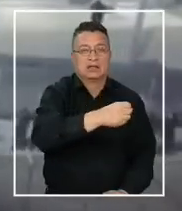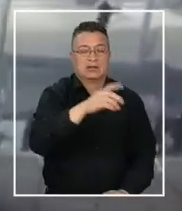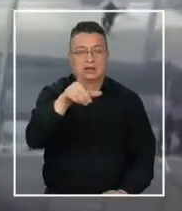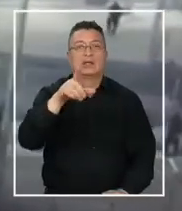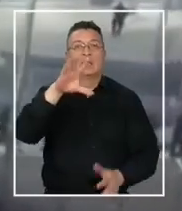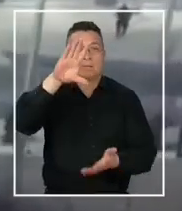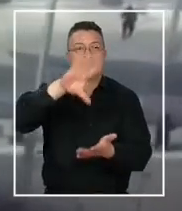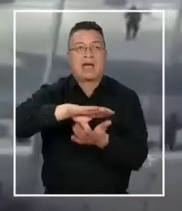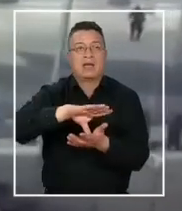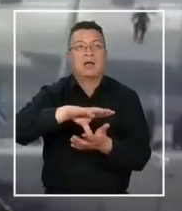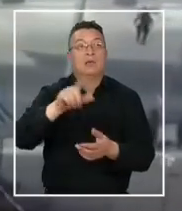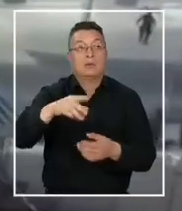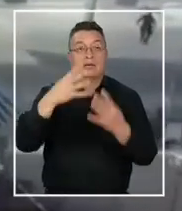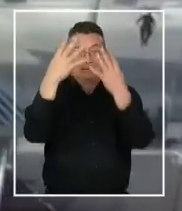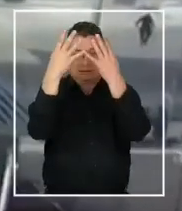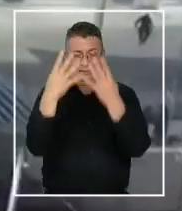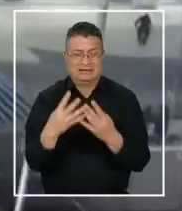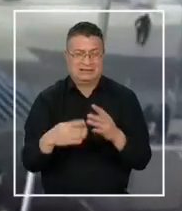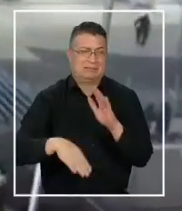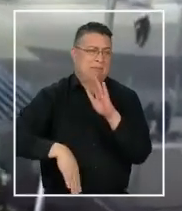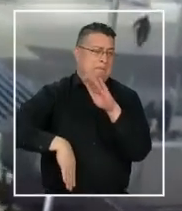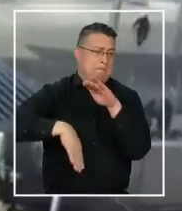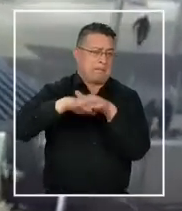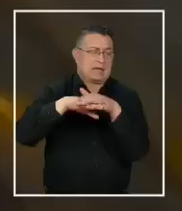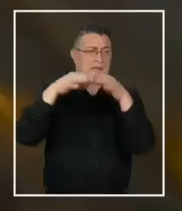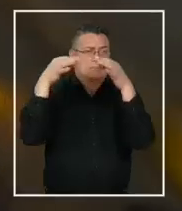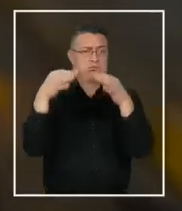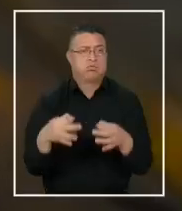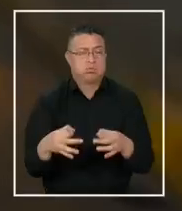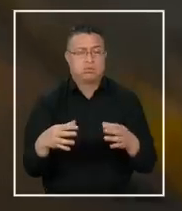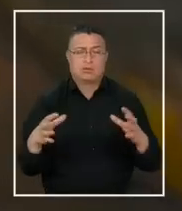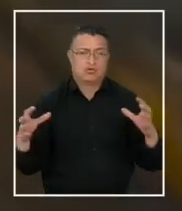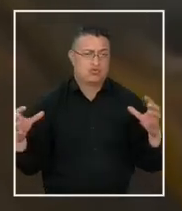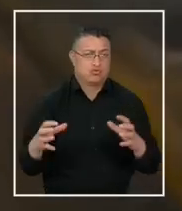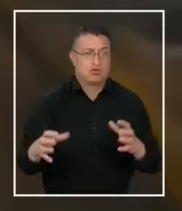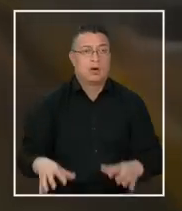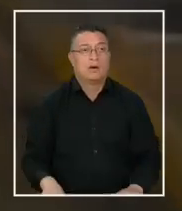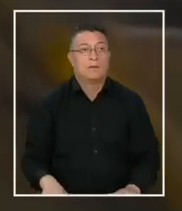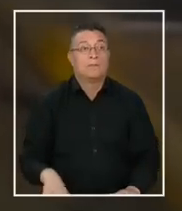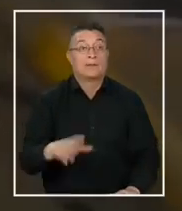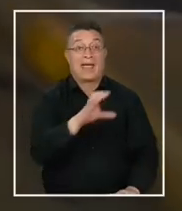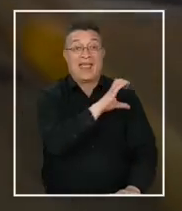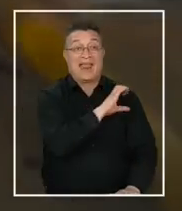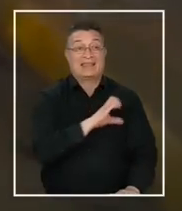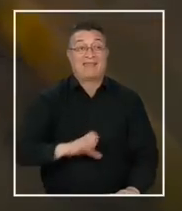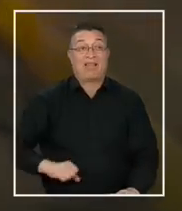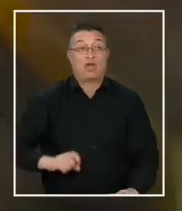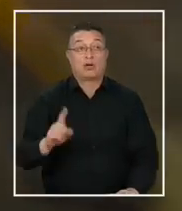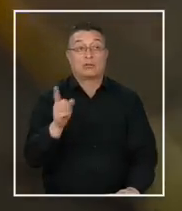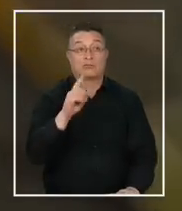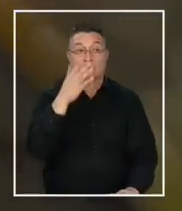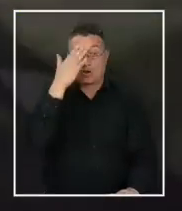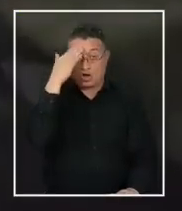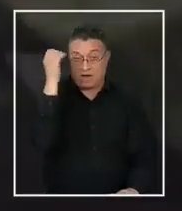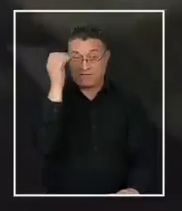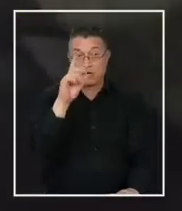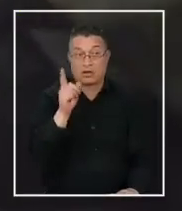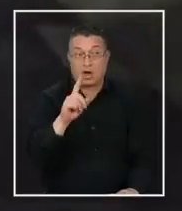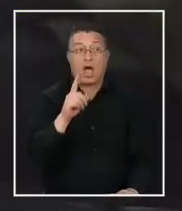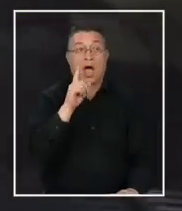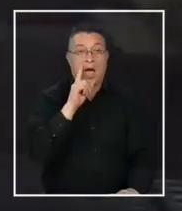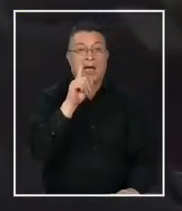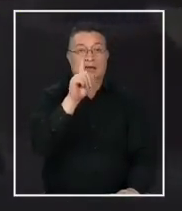gracias a la creación de cárceles de máxima seguridad y de su estado de excepción. El caso de El Salvador no hay que olvidar. Tenía algo así como